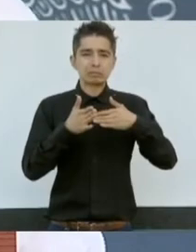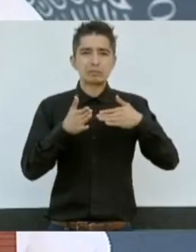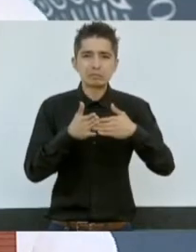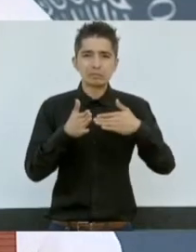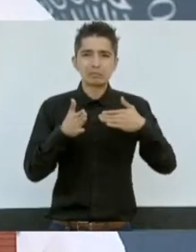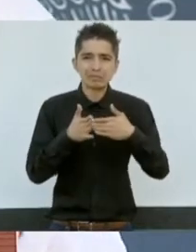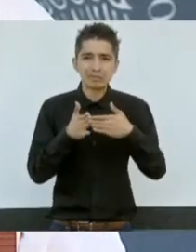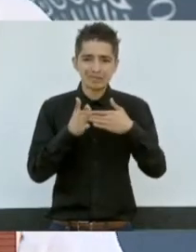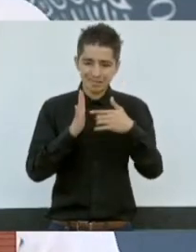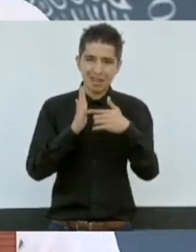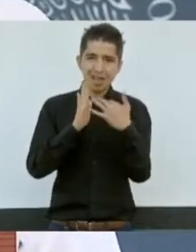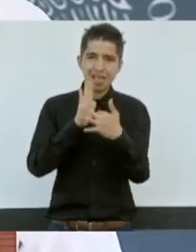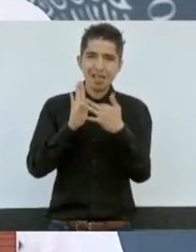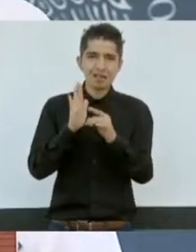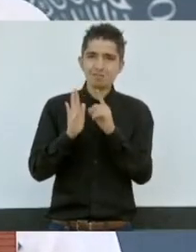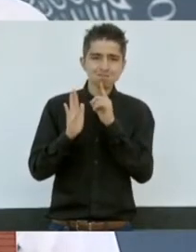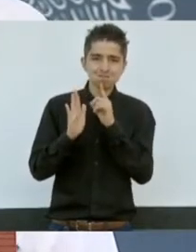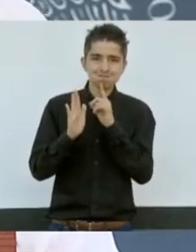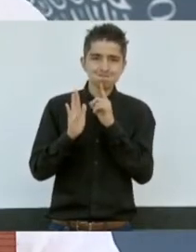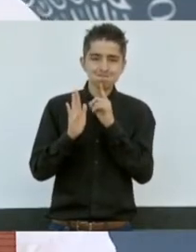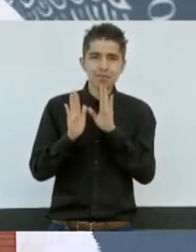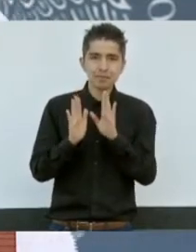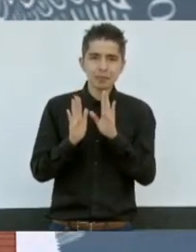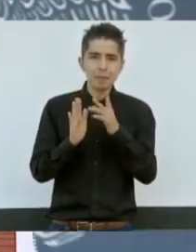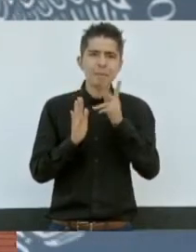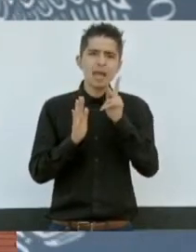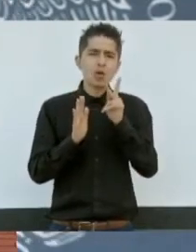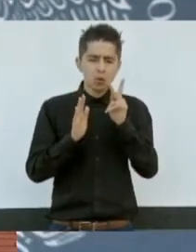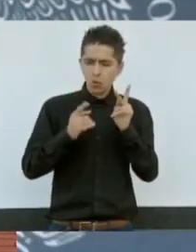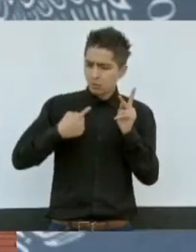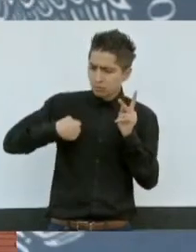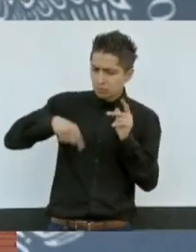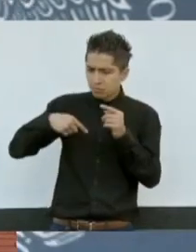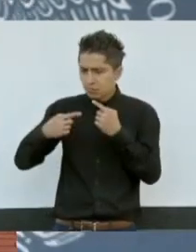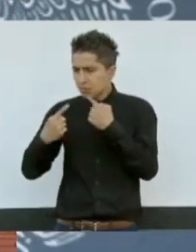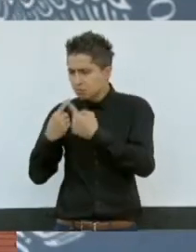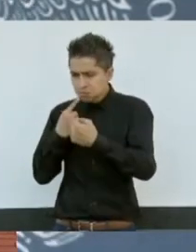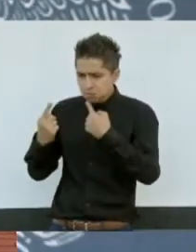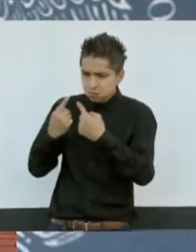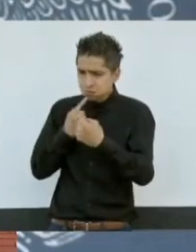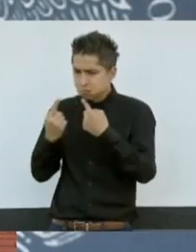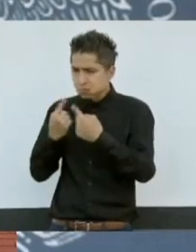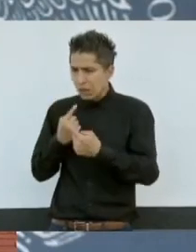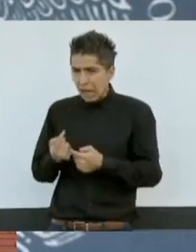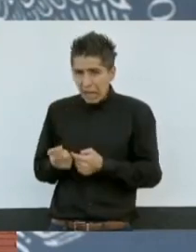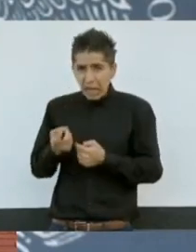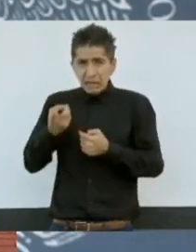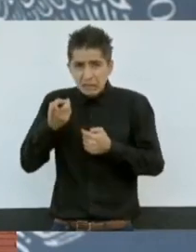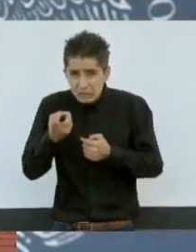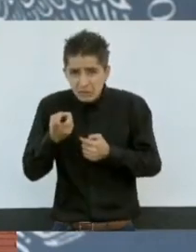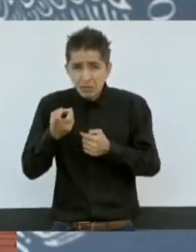En su momento consideramos que eso no era